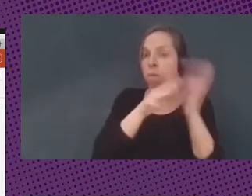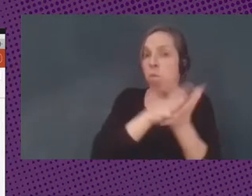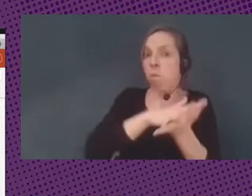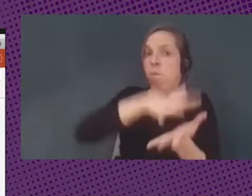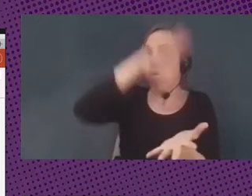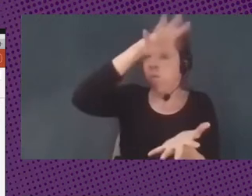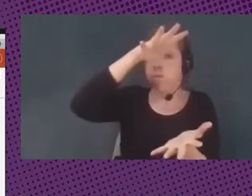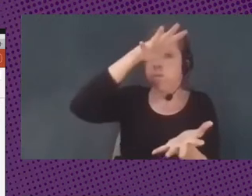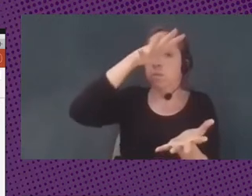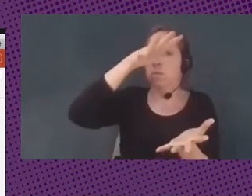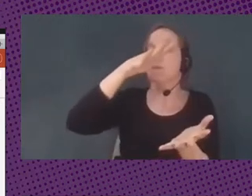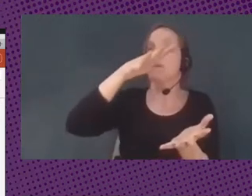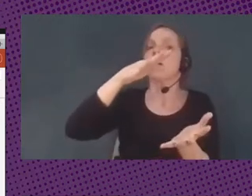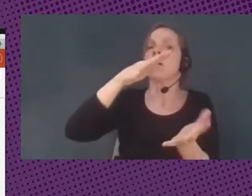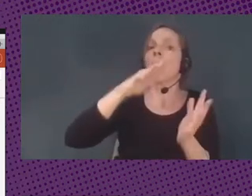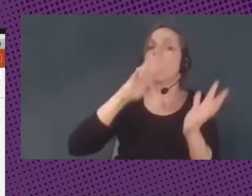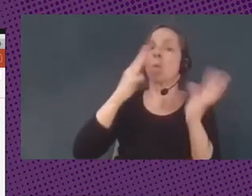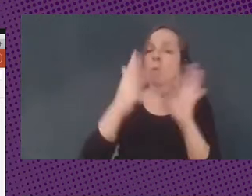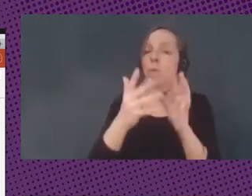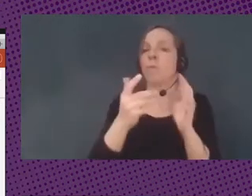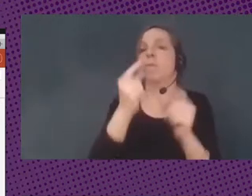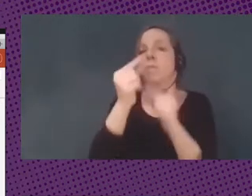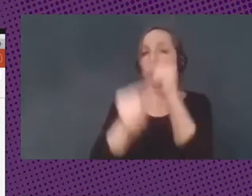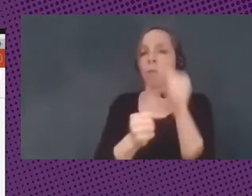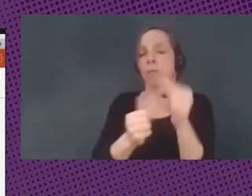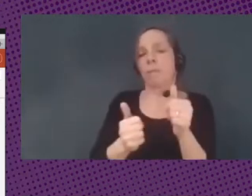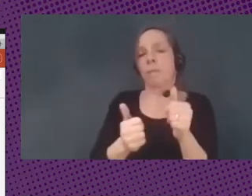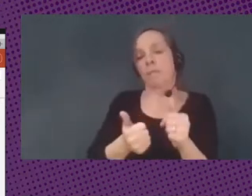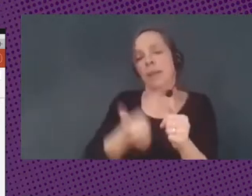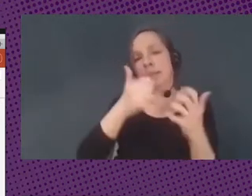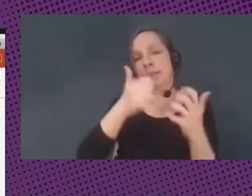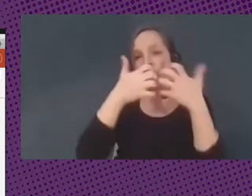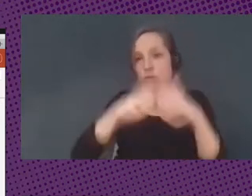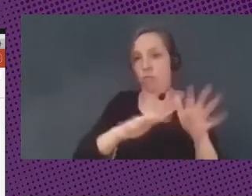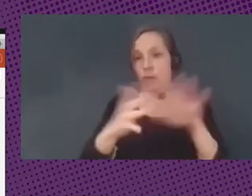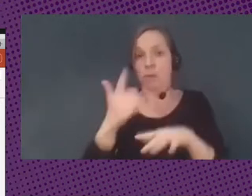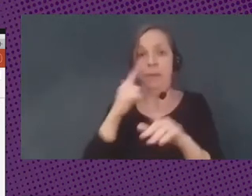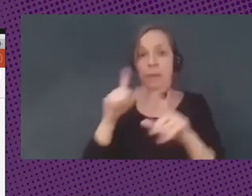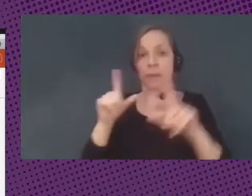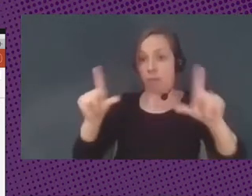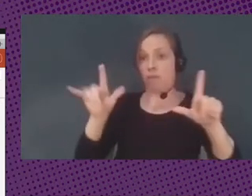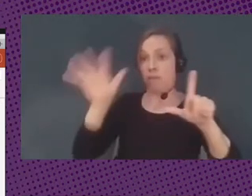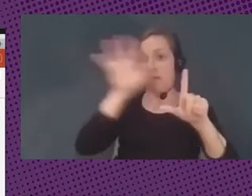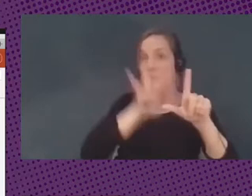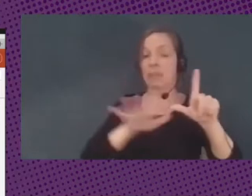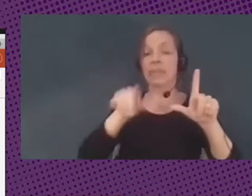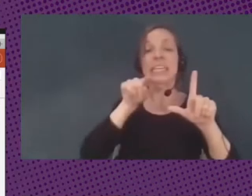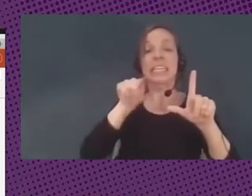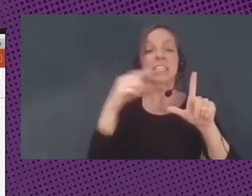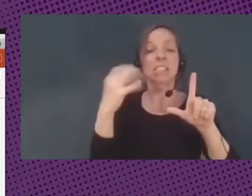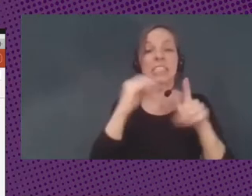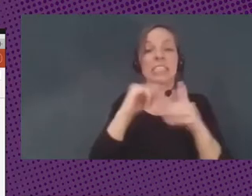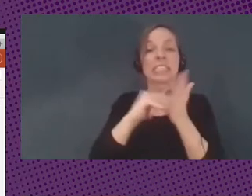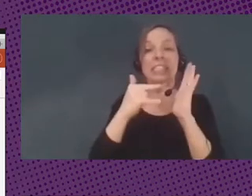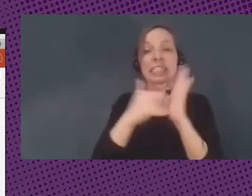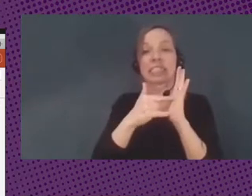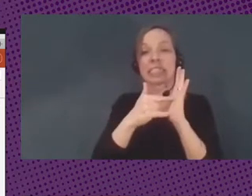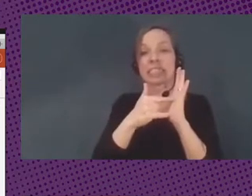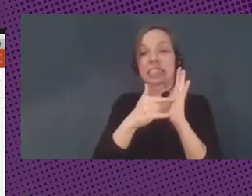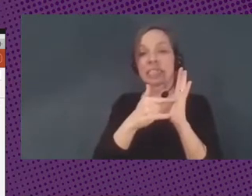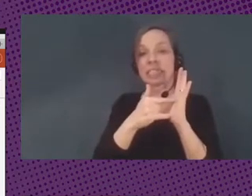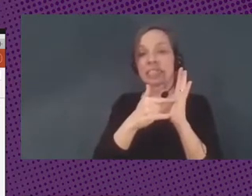automatizando más. Y aquí ustedes pueden ver una captura de pantalla del sistema de